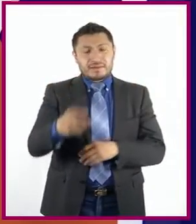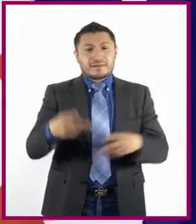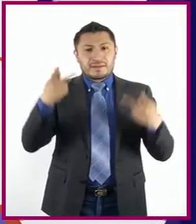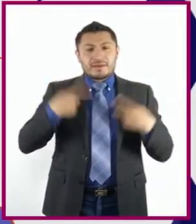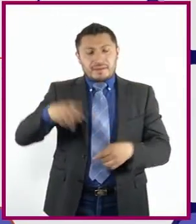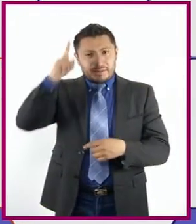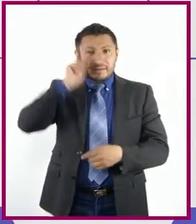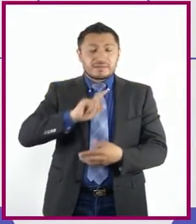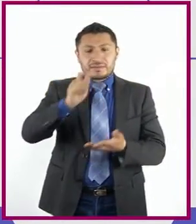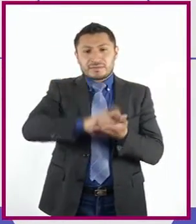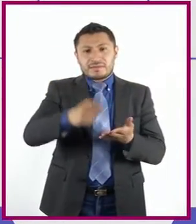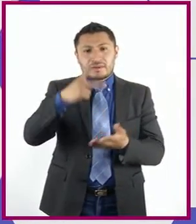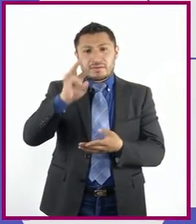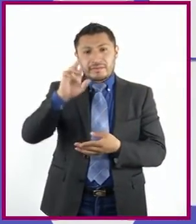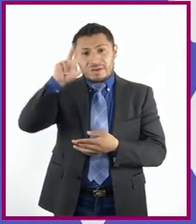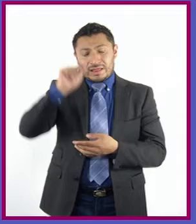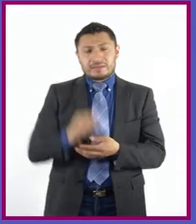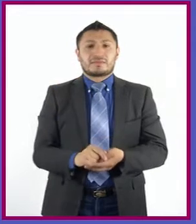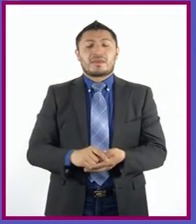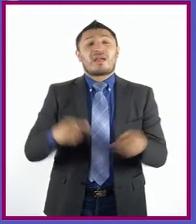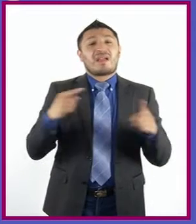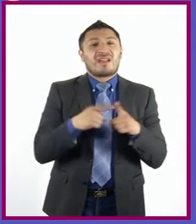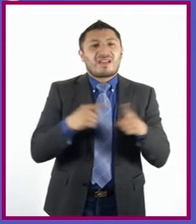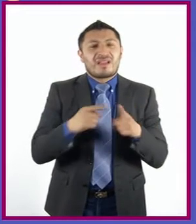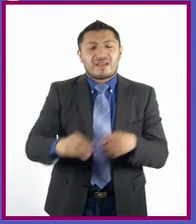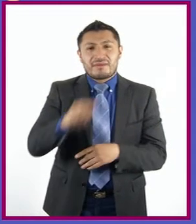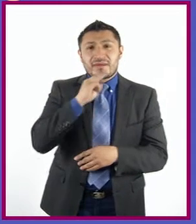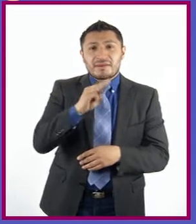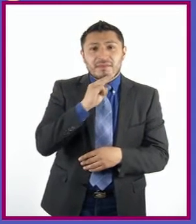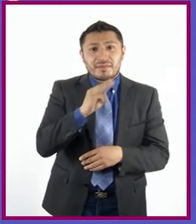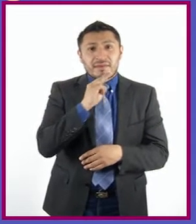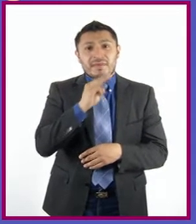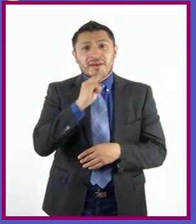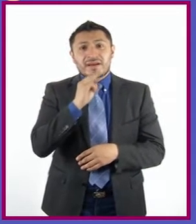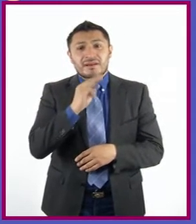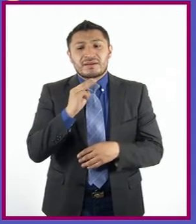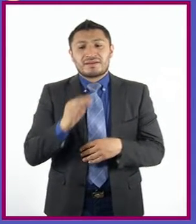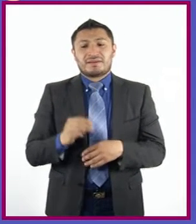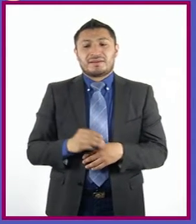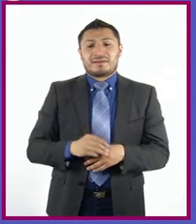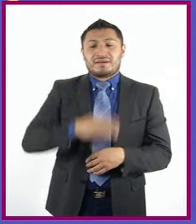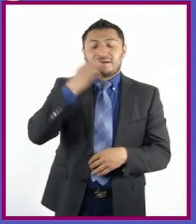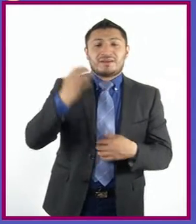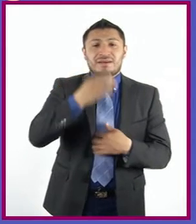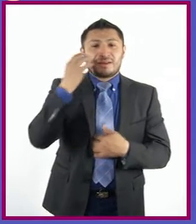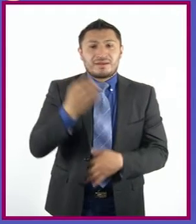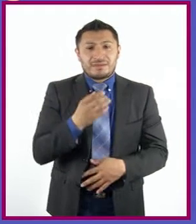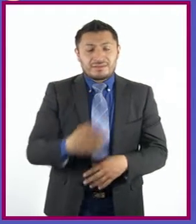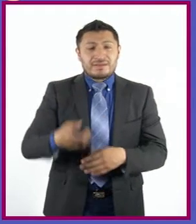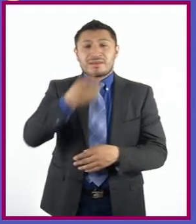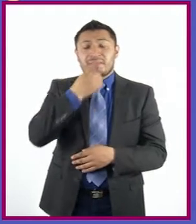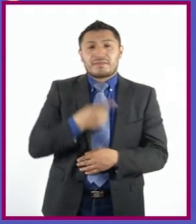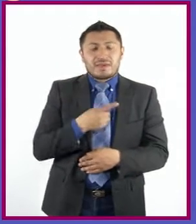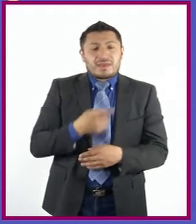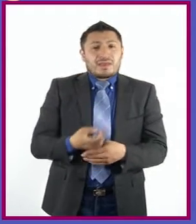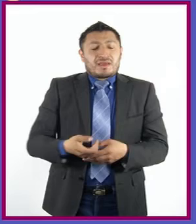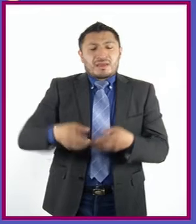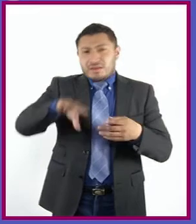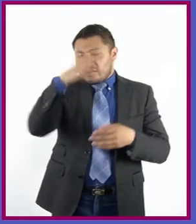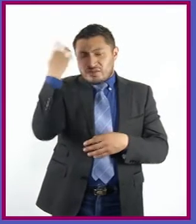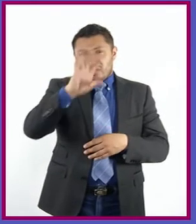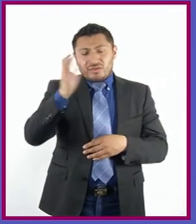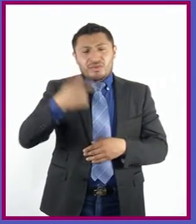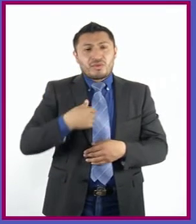Schumacher. ¡La tarea! ¡Mamá, mamá, mamá, mamá! En la escuela me pidieron que lleve una foto de cuando era